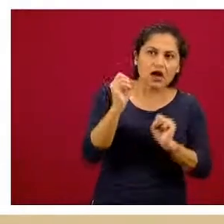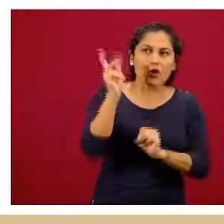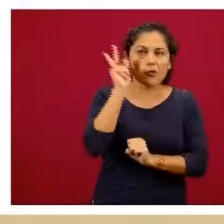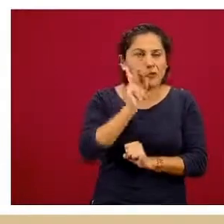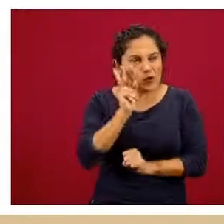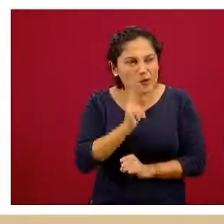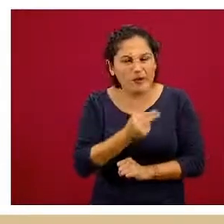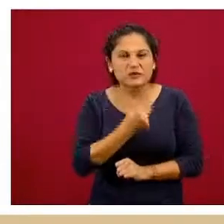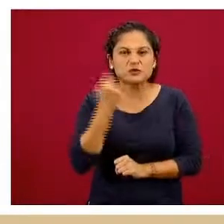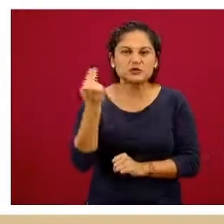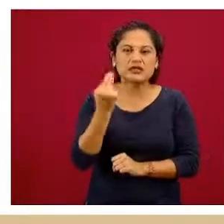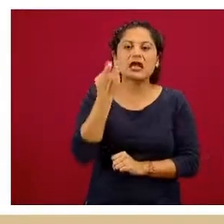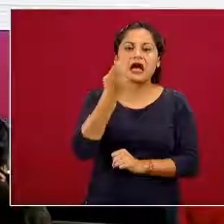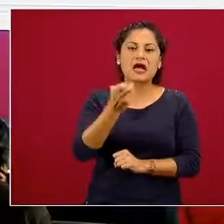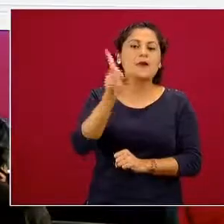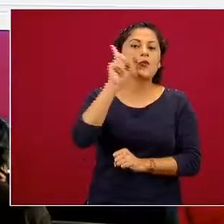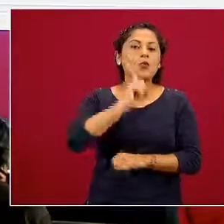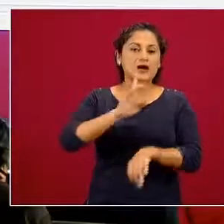La que sigue, por favor.